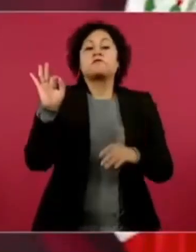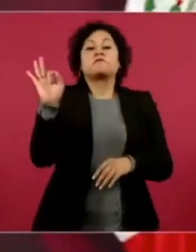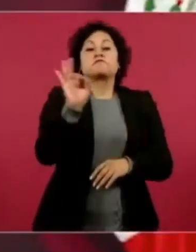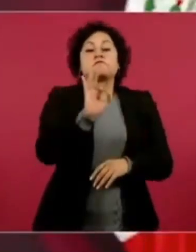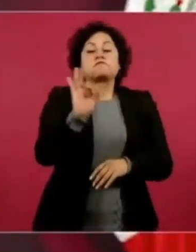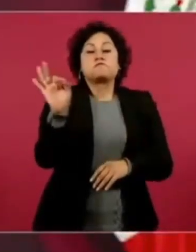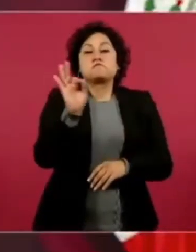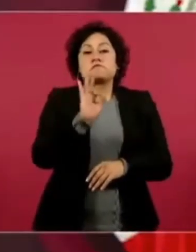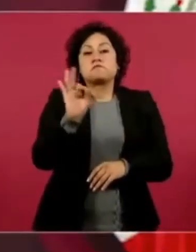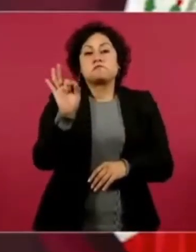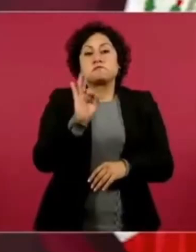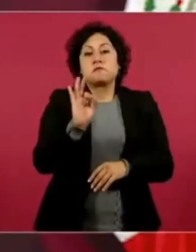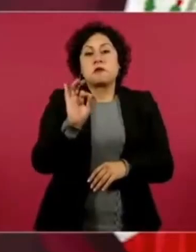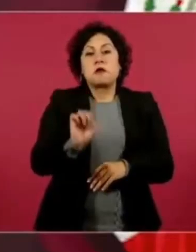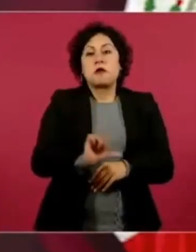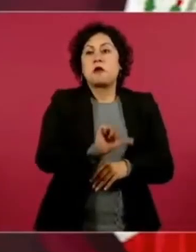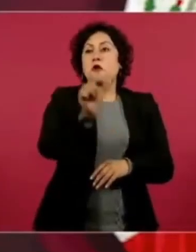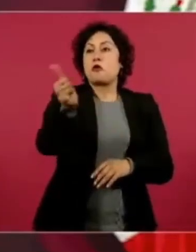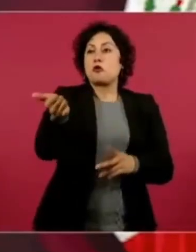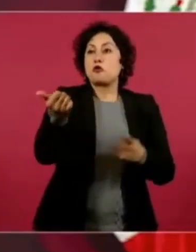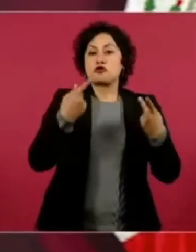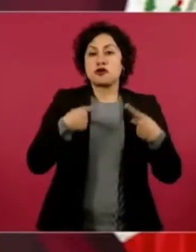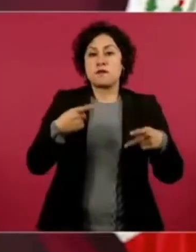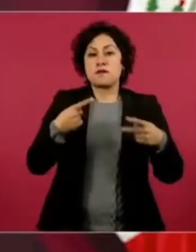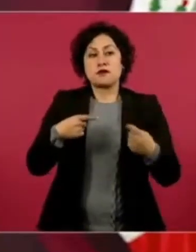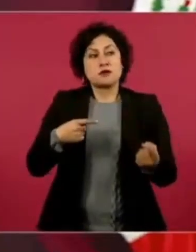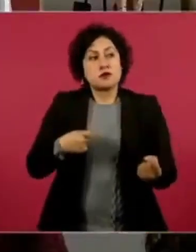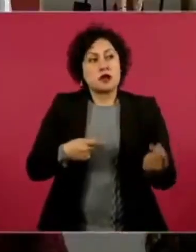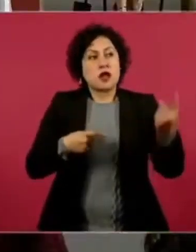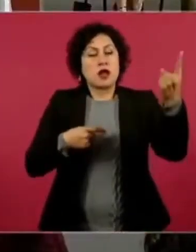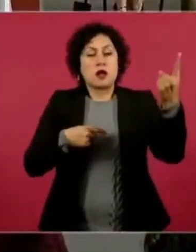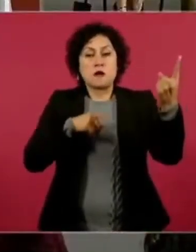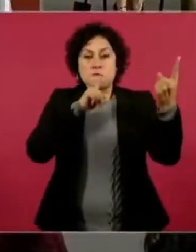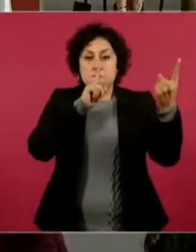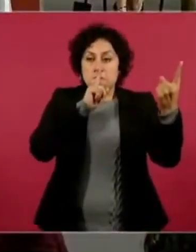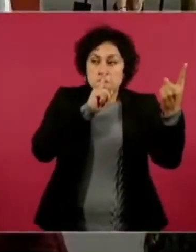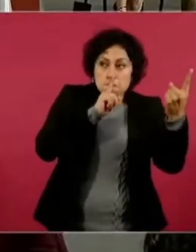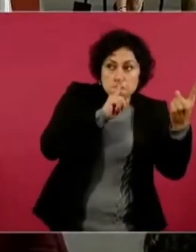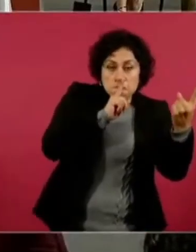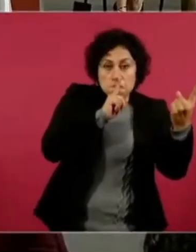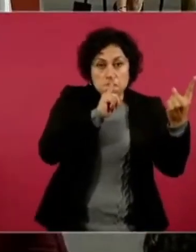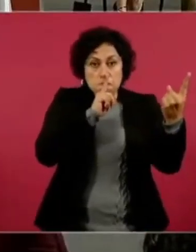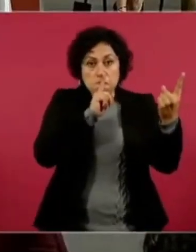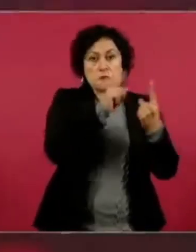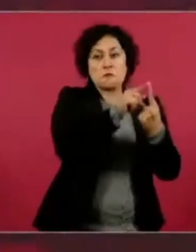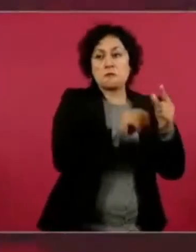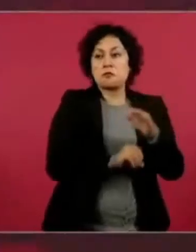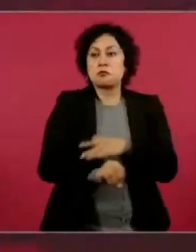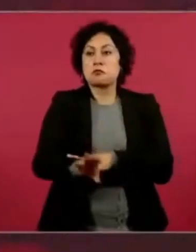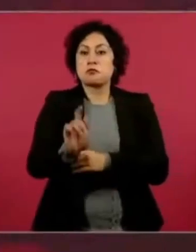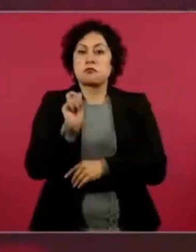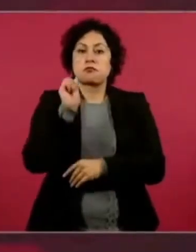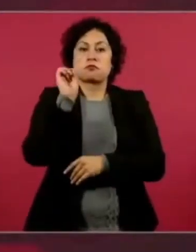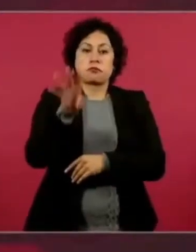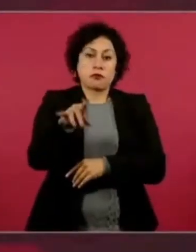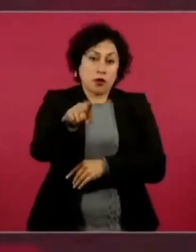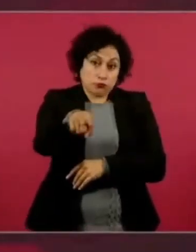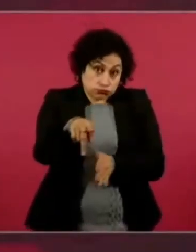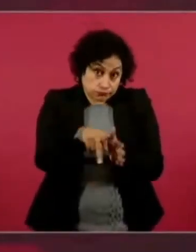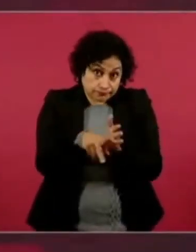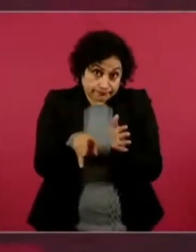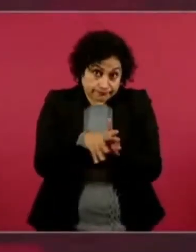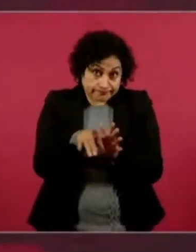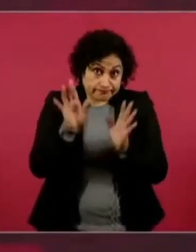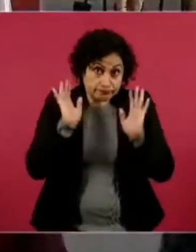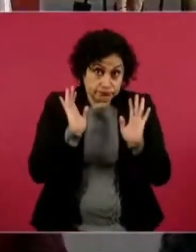tiene miedo a represalias le informó a Proceso de que fue